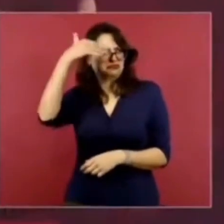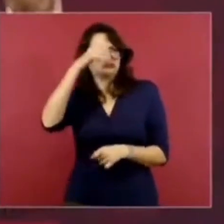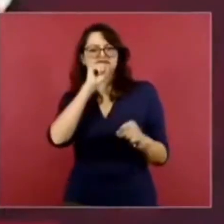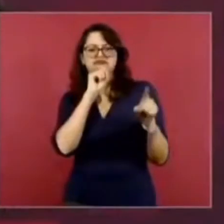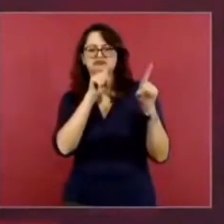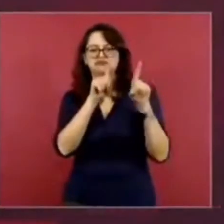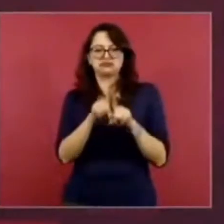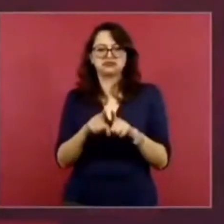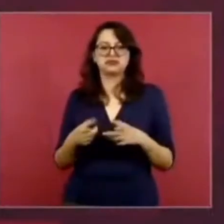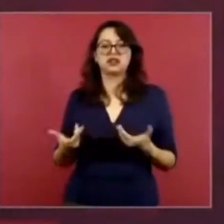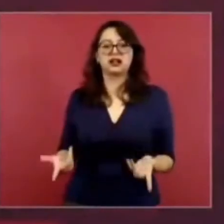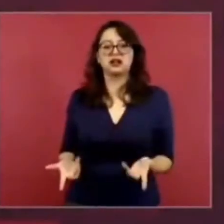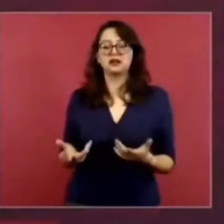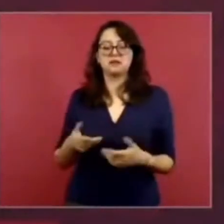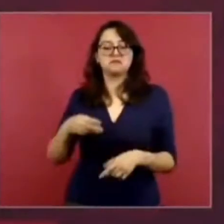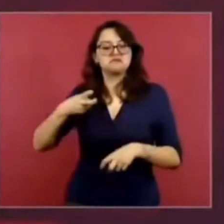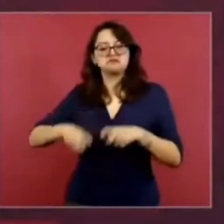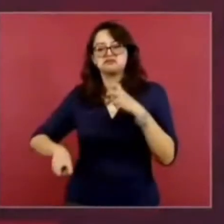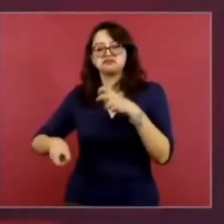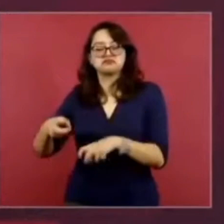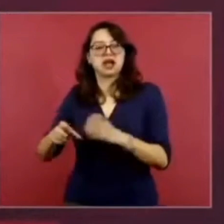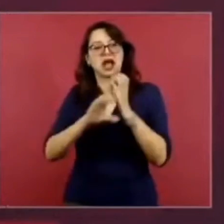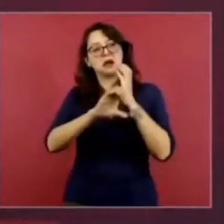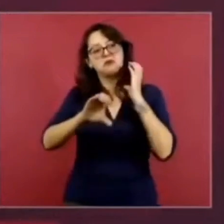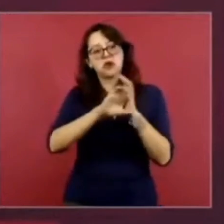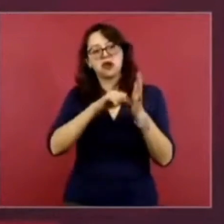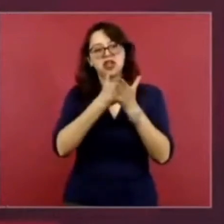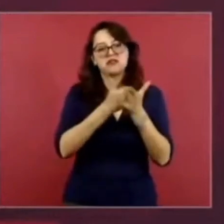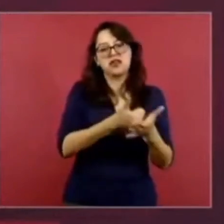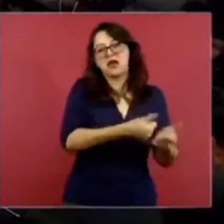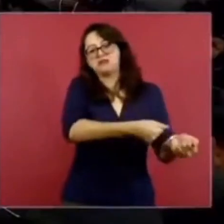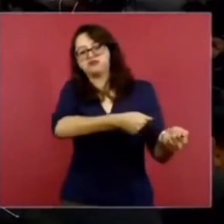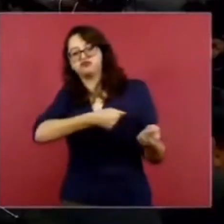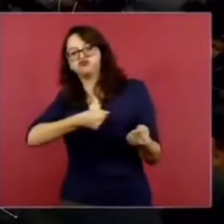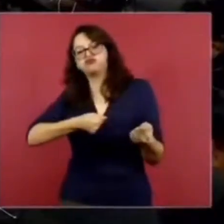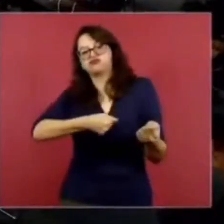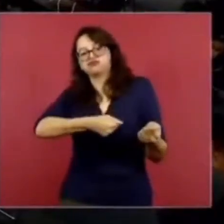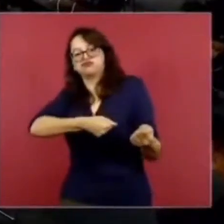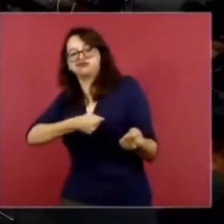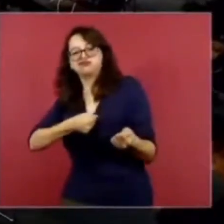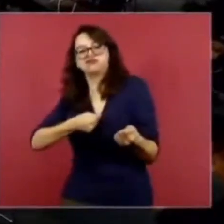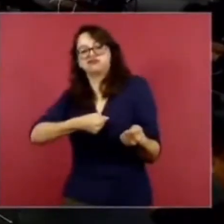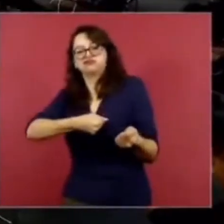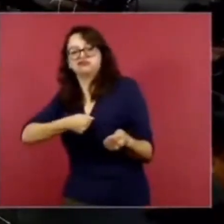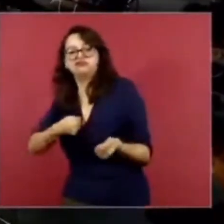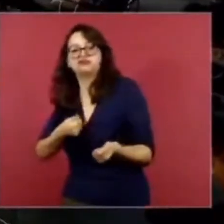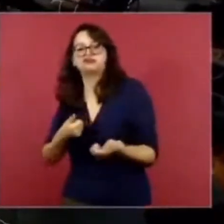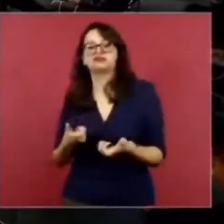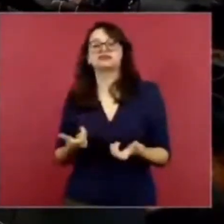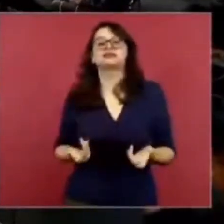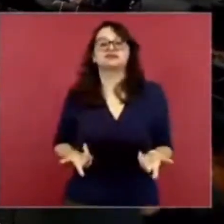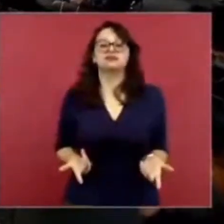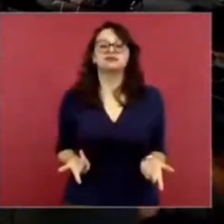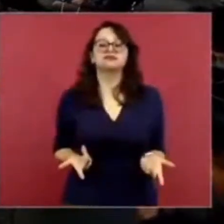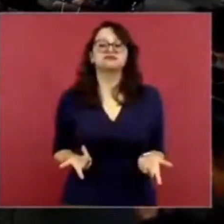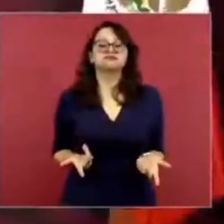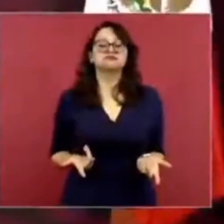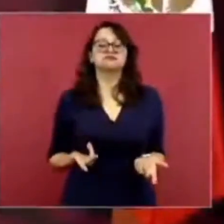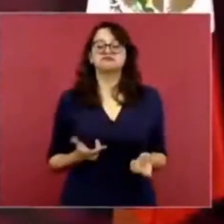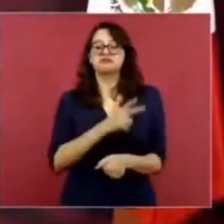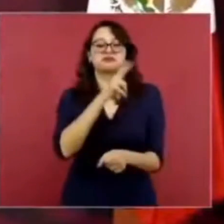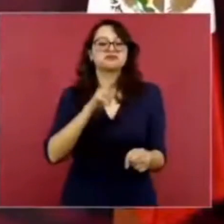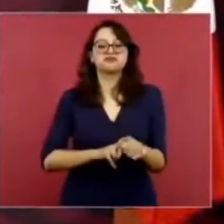a jalar el camión. Había que llevar pues este,